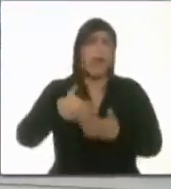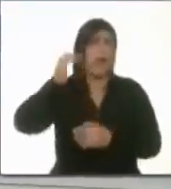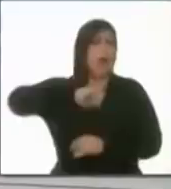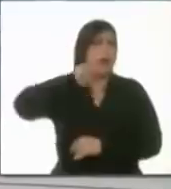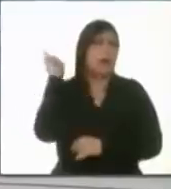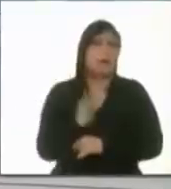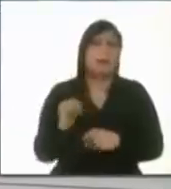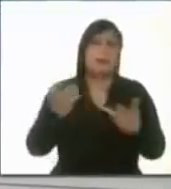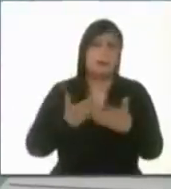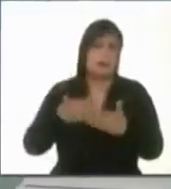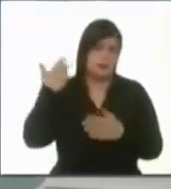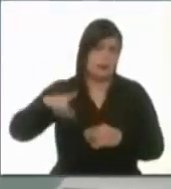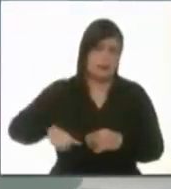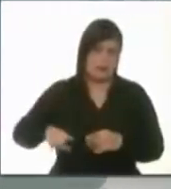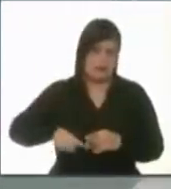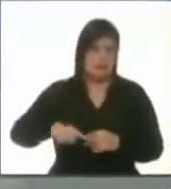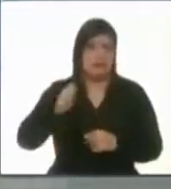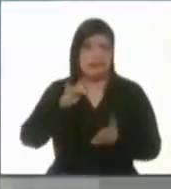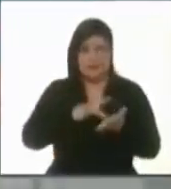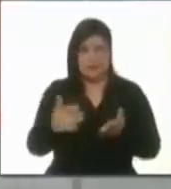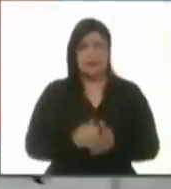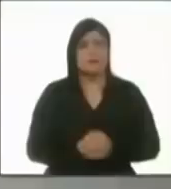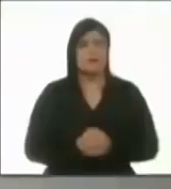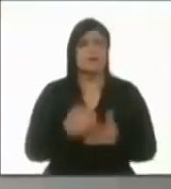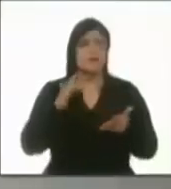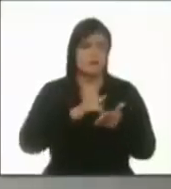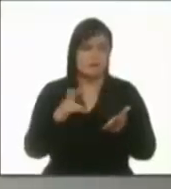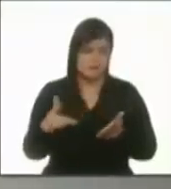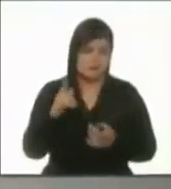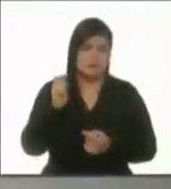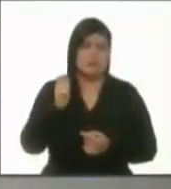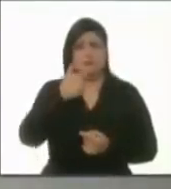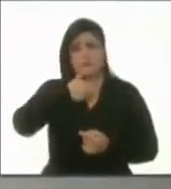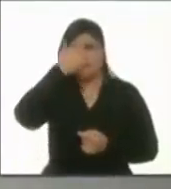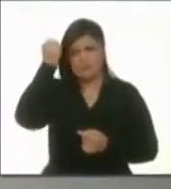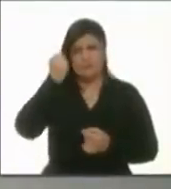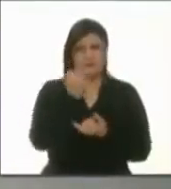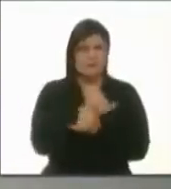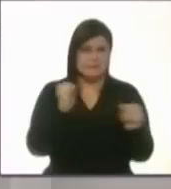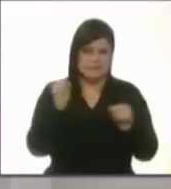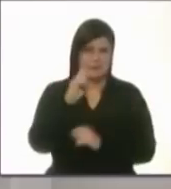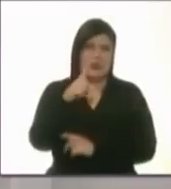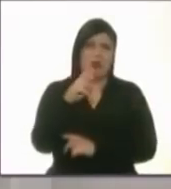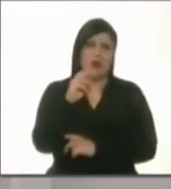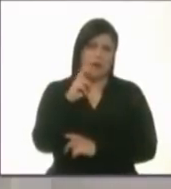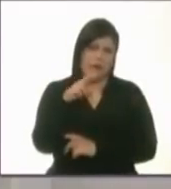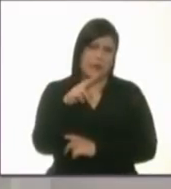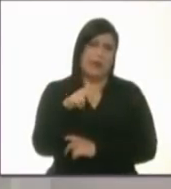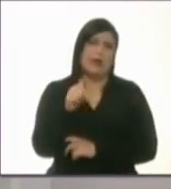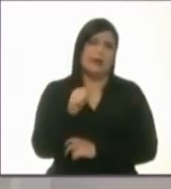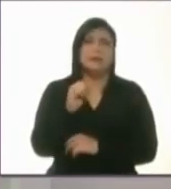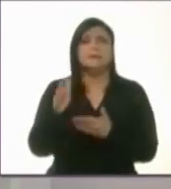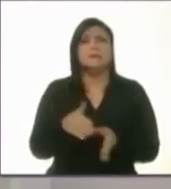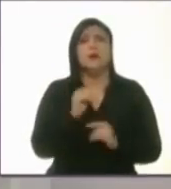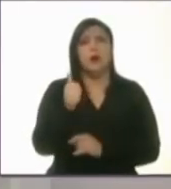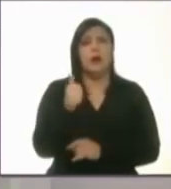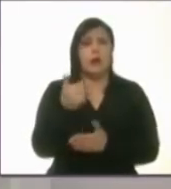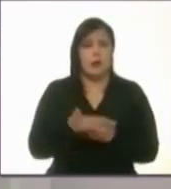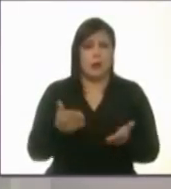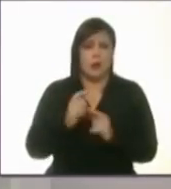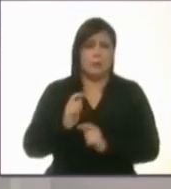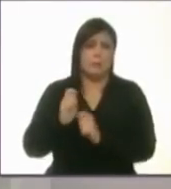ningún gobierno anterior. Gracias. Muchísimas gracias, candidata sin partido. Loreno Sornio, es el turno de purificación